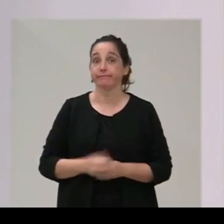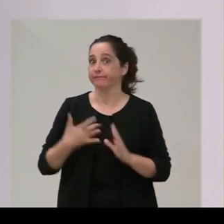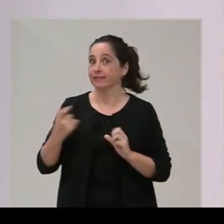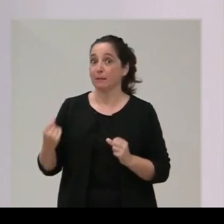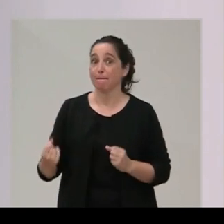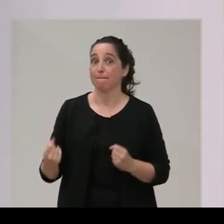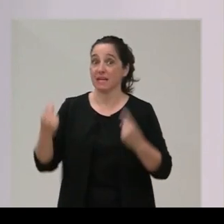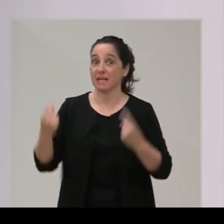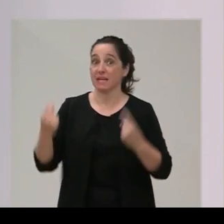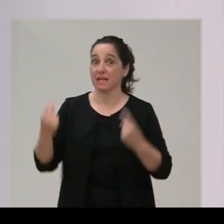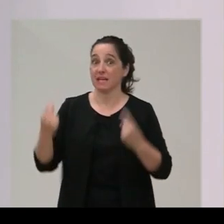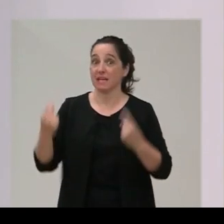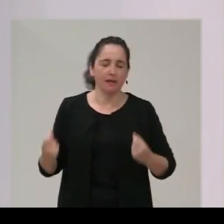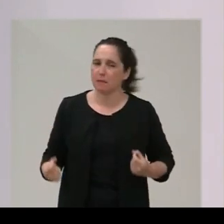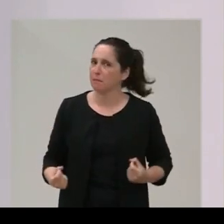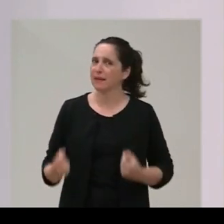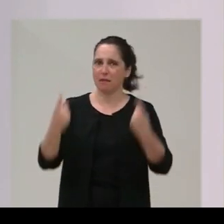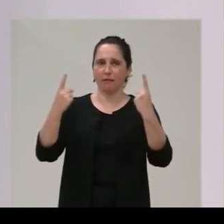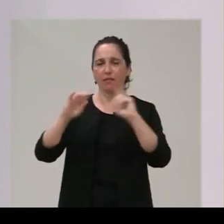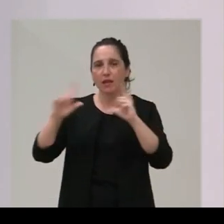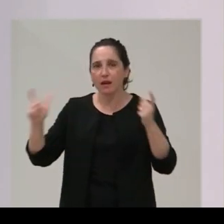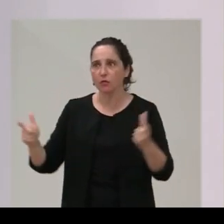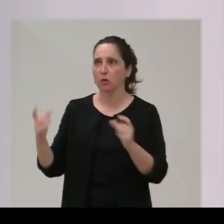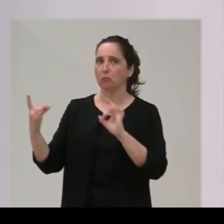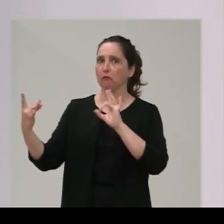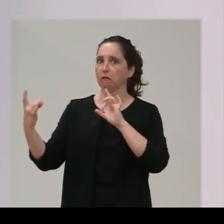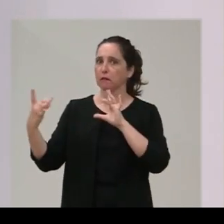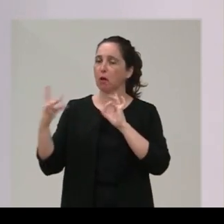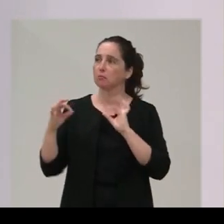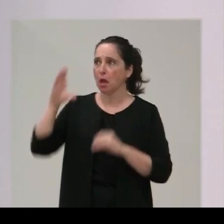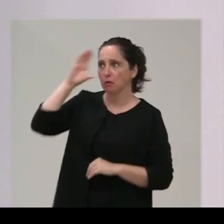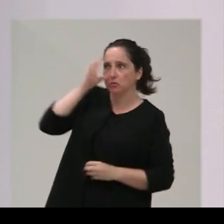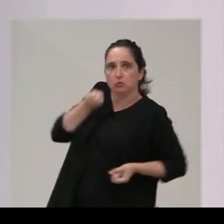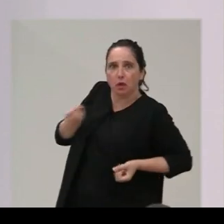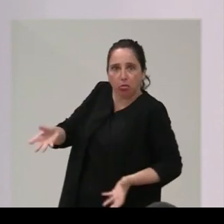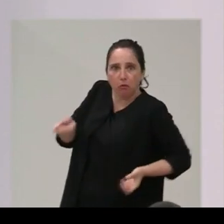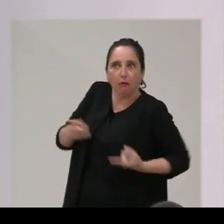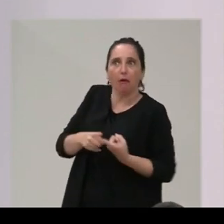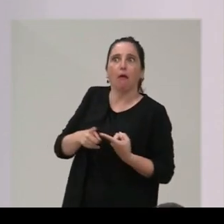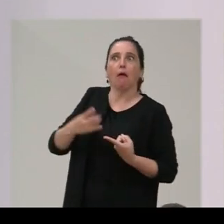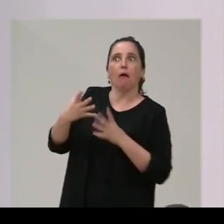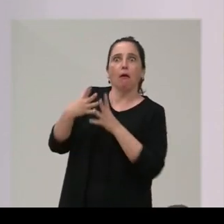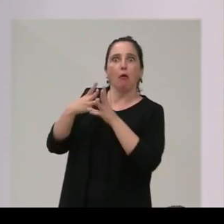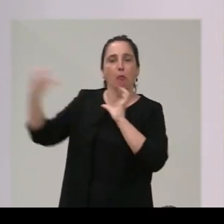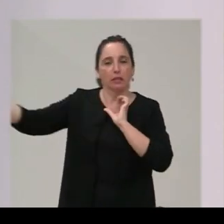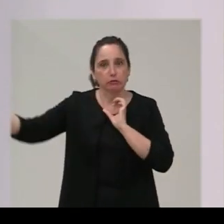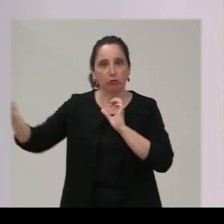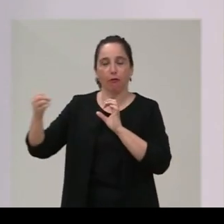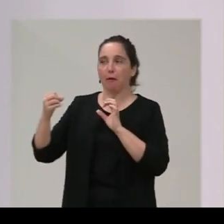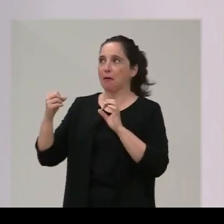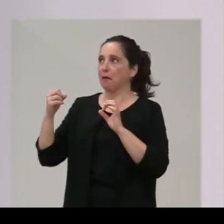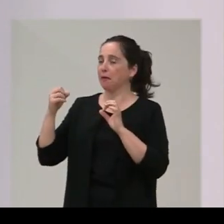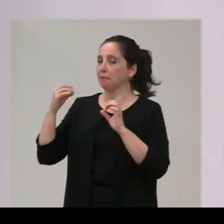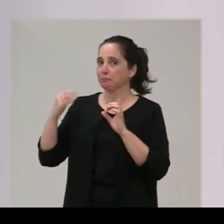primera vez hemos tenido una reunión receptiva en donde se nos ha escuchado, se nos ha comprendido, ha habido